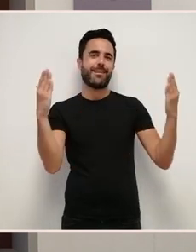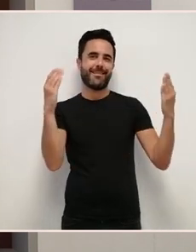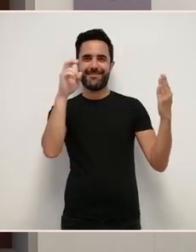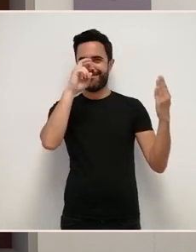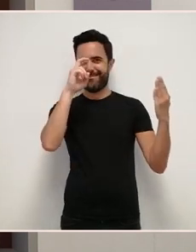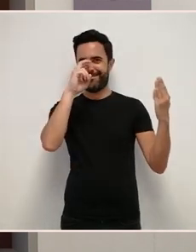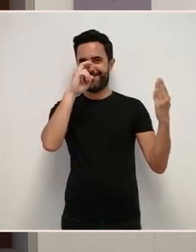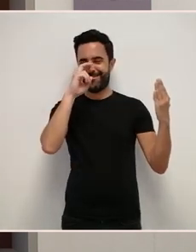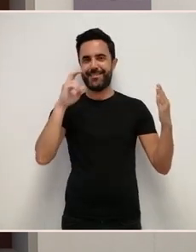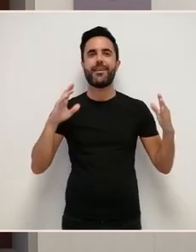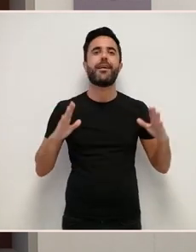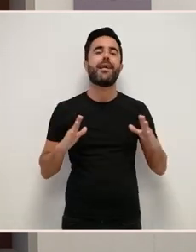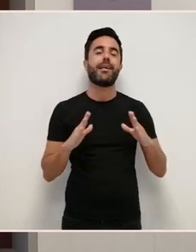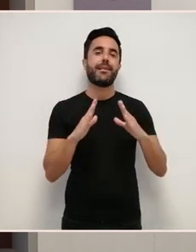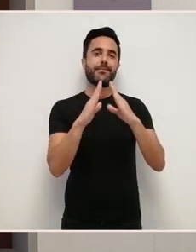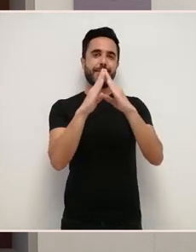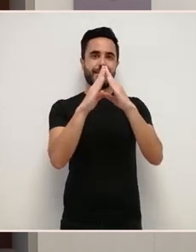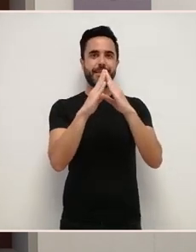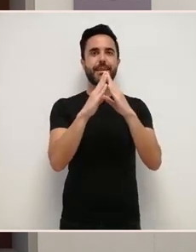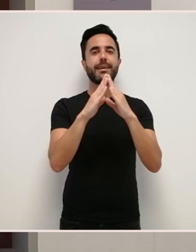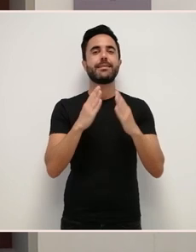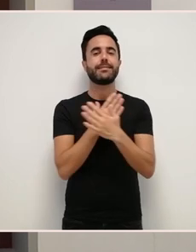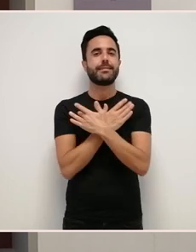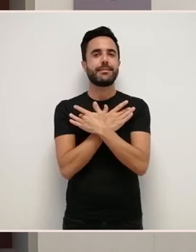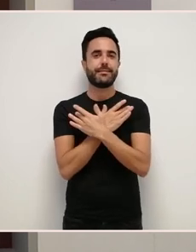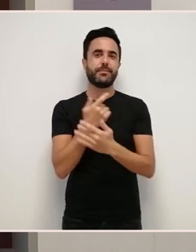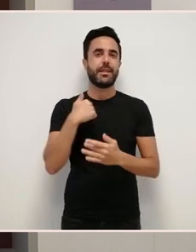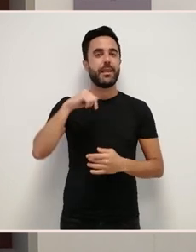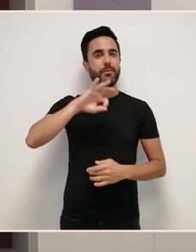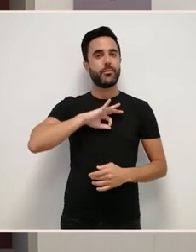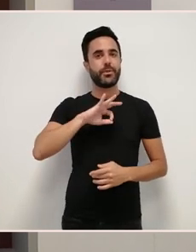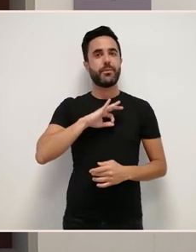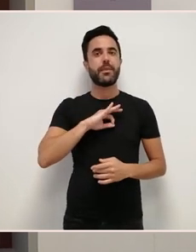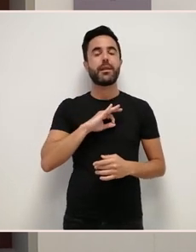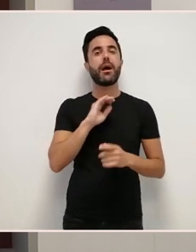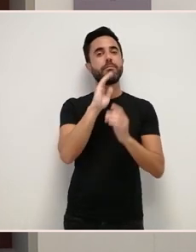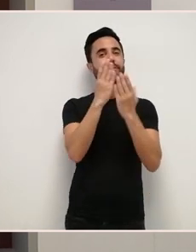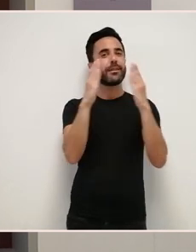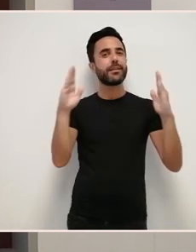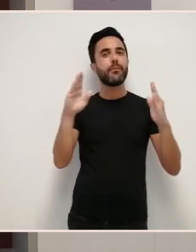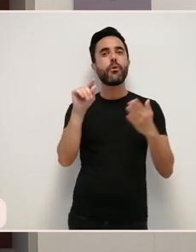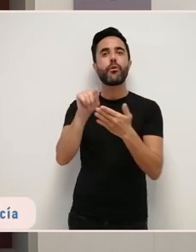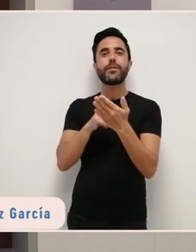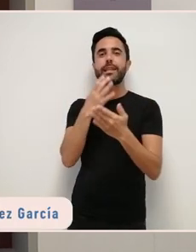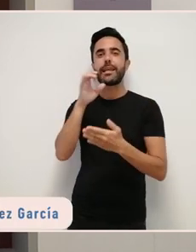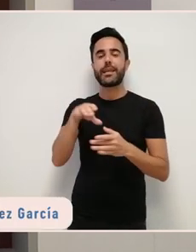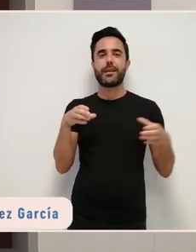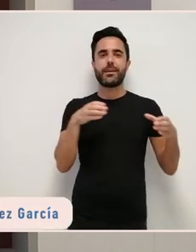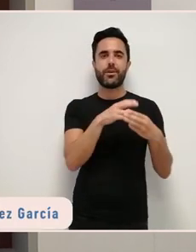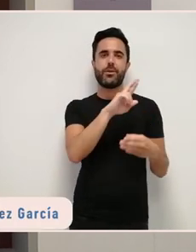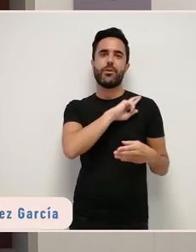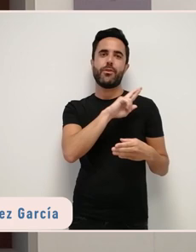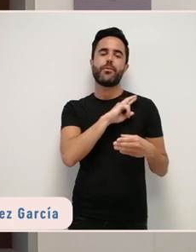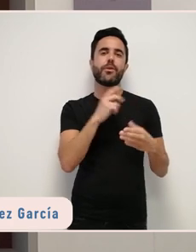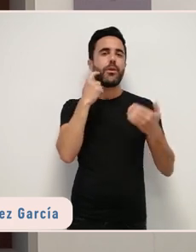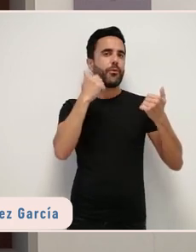maior da Basílica de Santa María de Pontevedra Unha obra contratada pola confraría do Corpo Santo no ano 1623